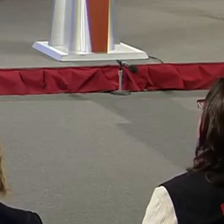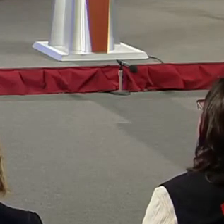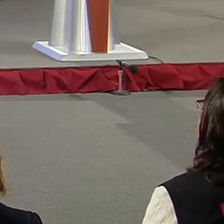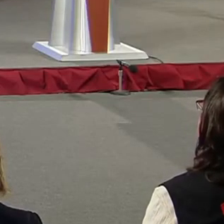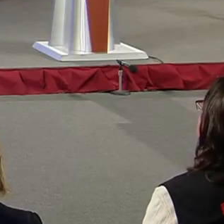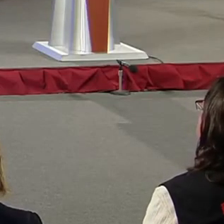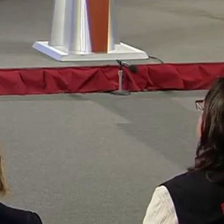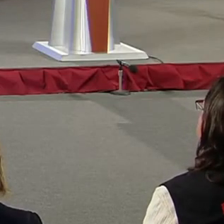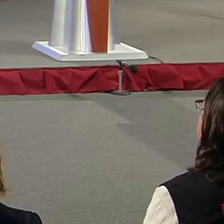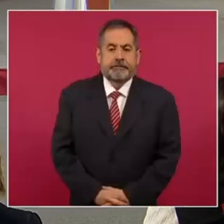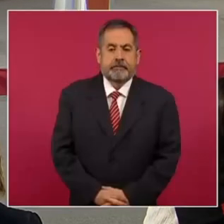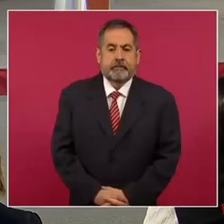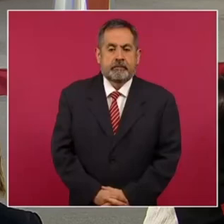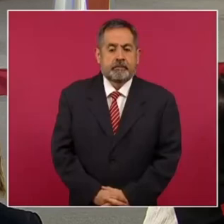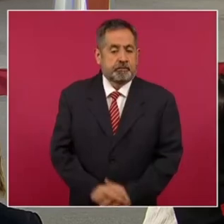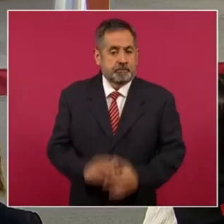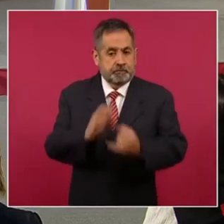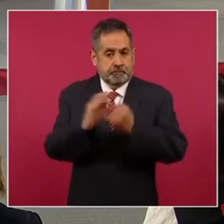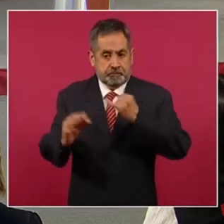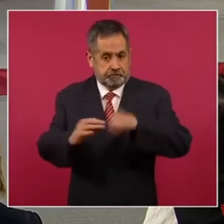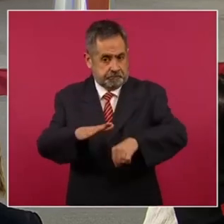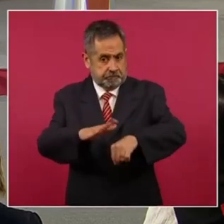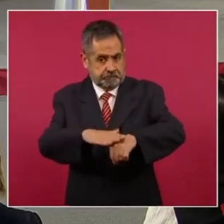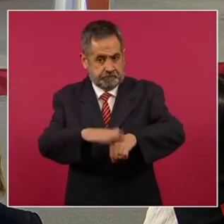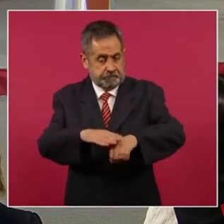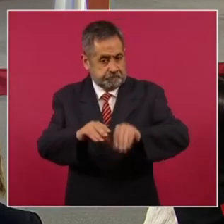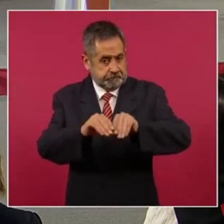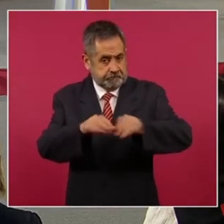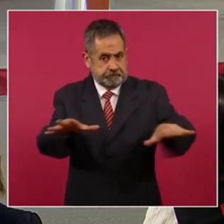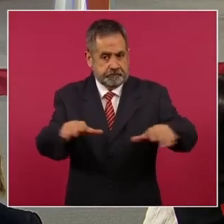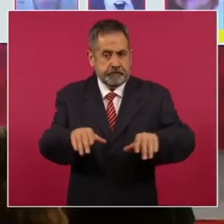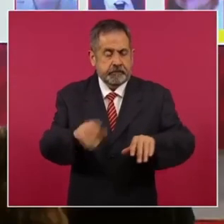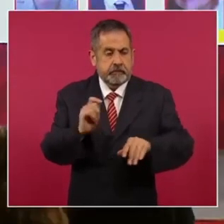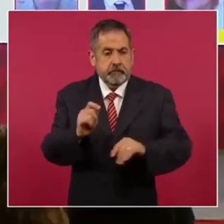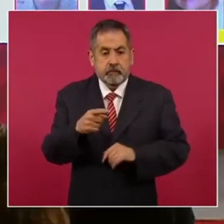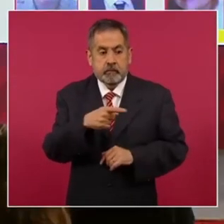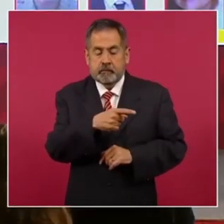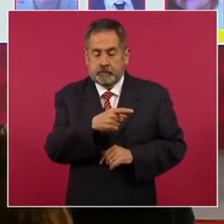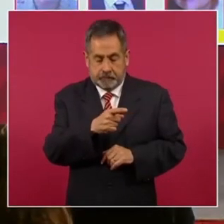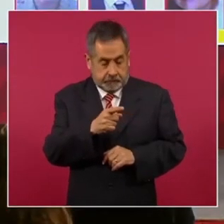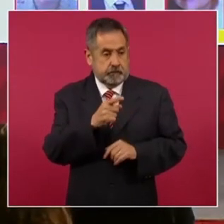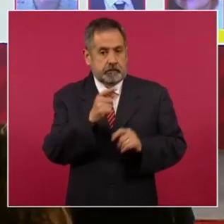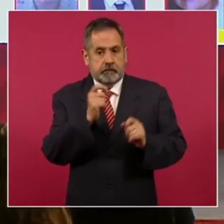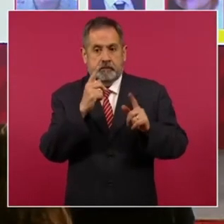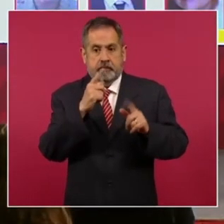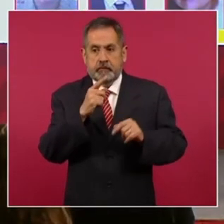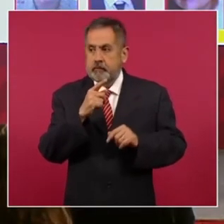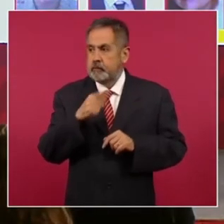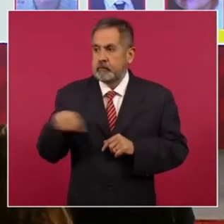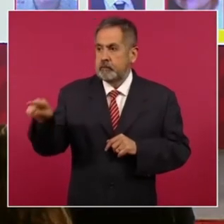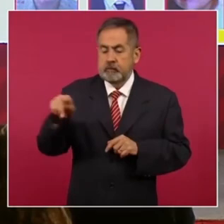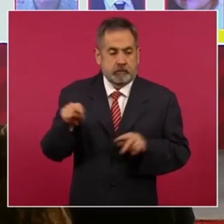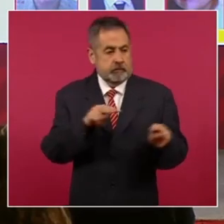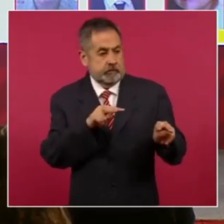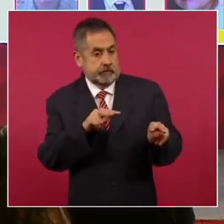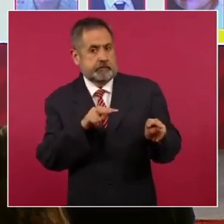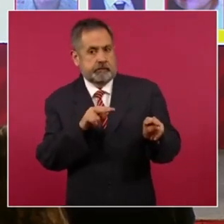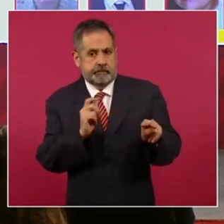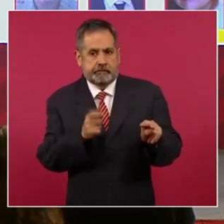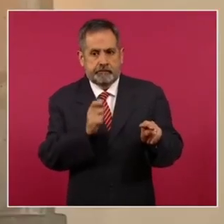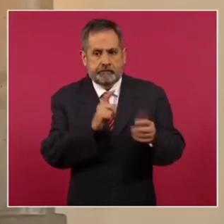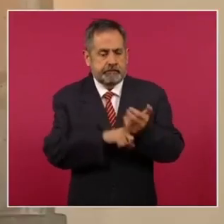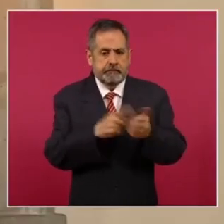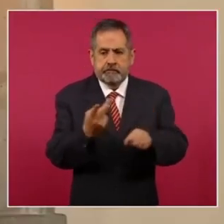Por último, informar también, porque es un caso que ha llamado la atención de la opinión pública